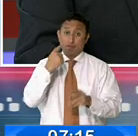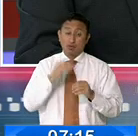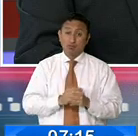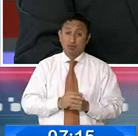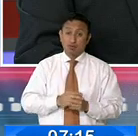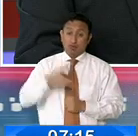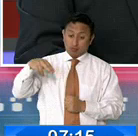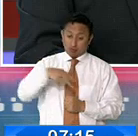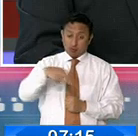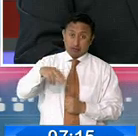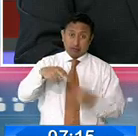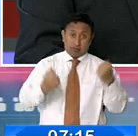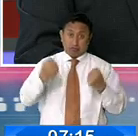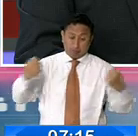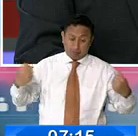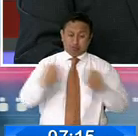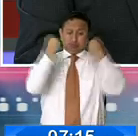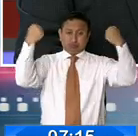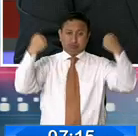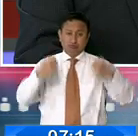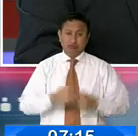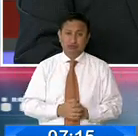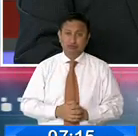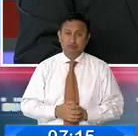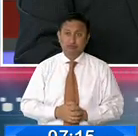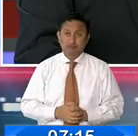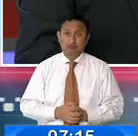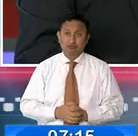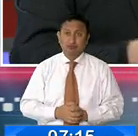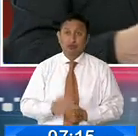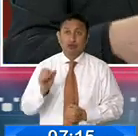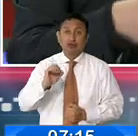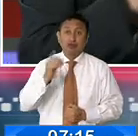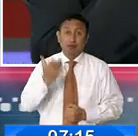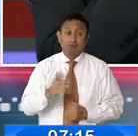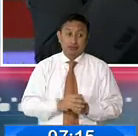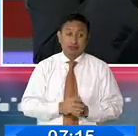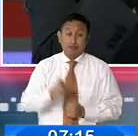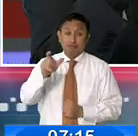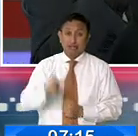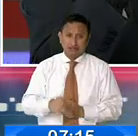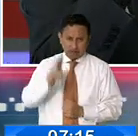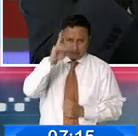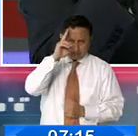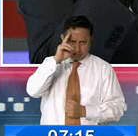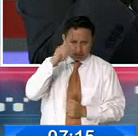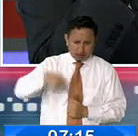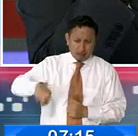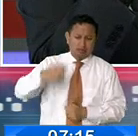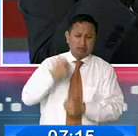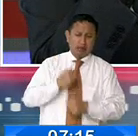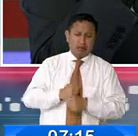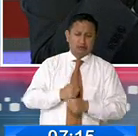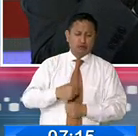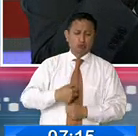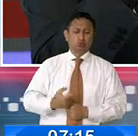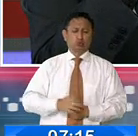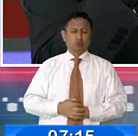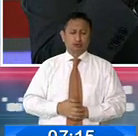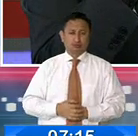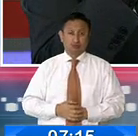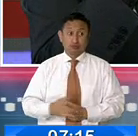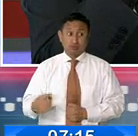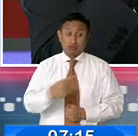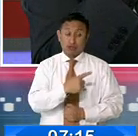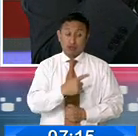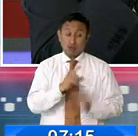y que un carro los atropelle. Sí, claro. O posiblemente también de redes de tratantes, porque la problemática es grande y detrás de